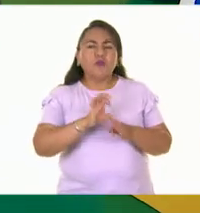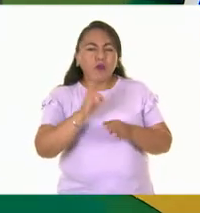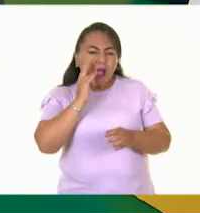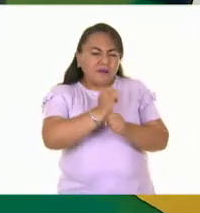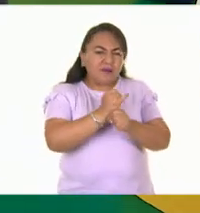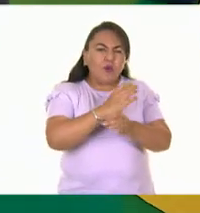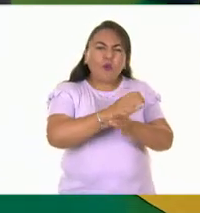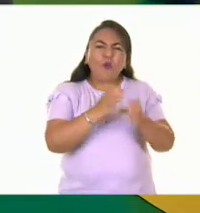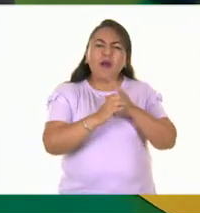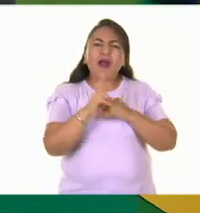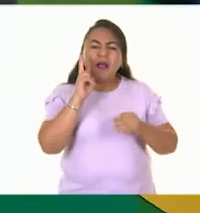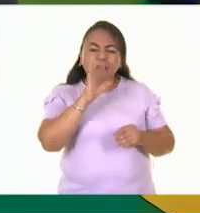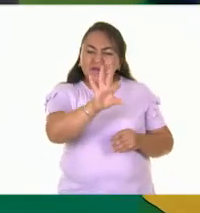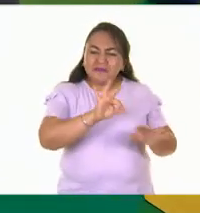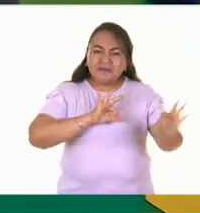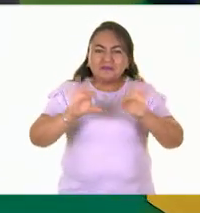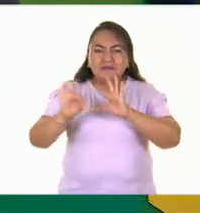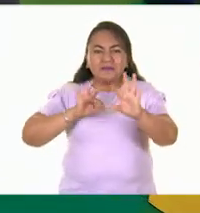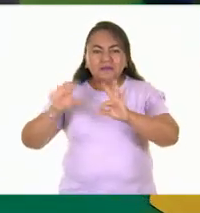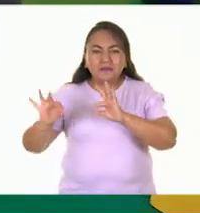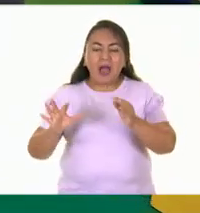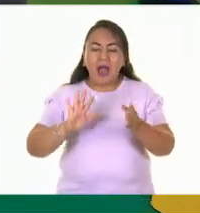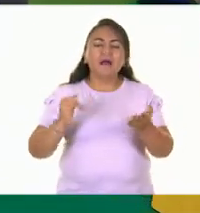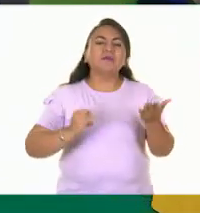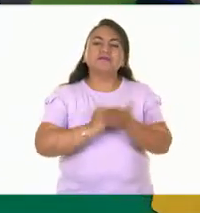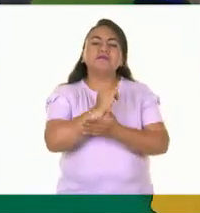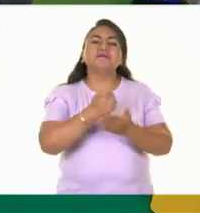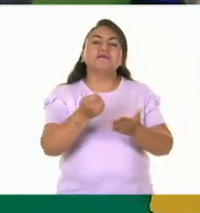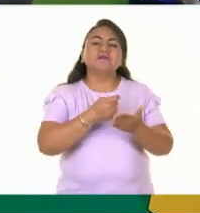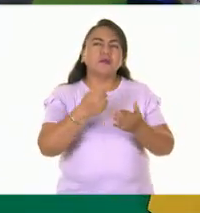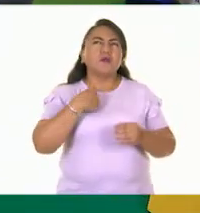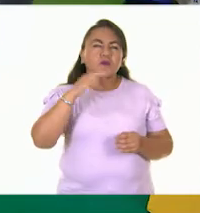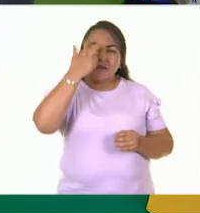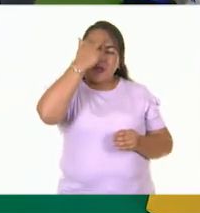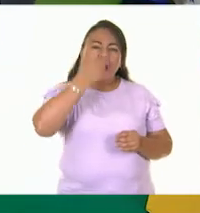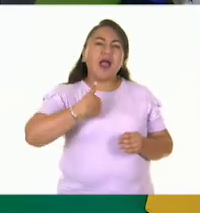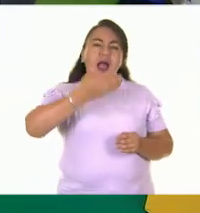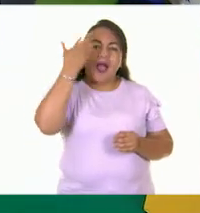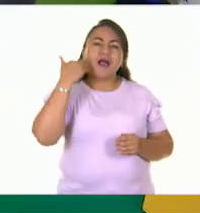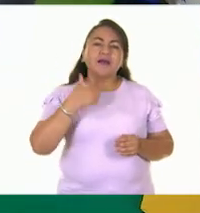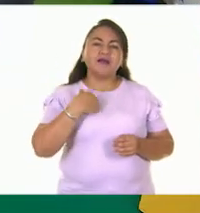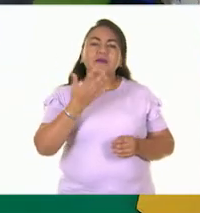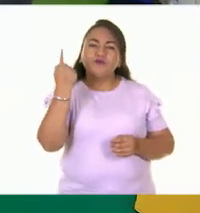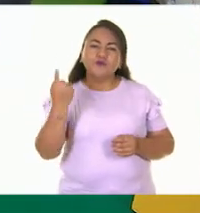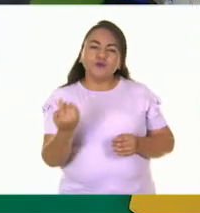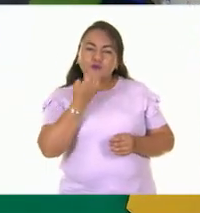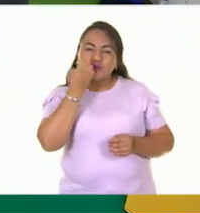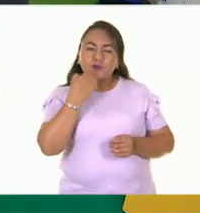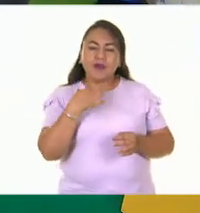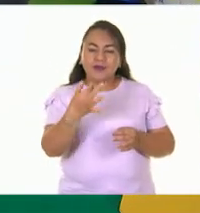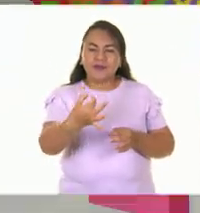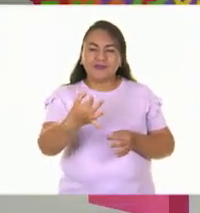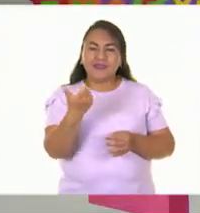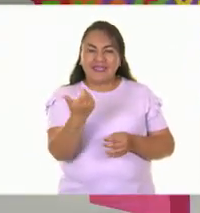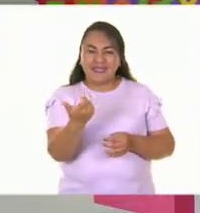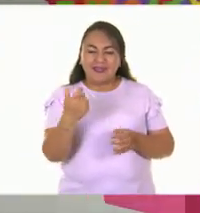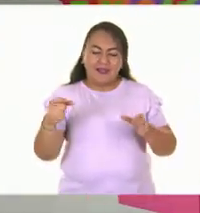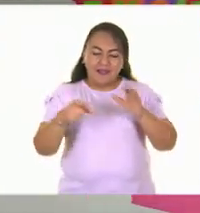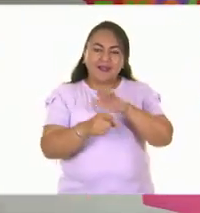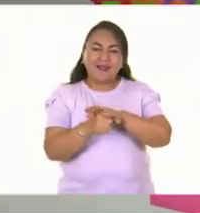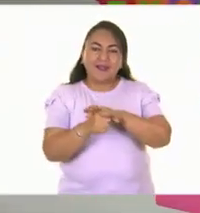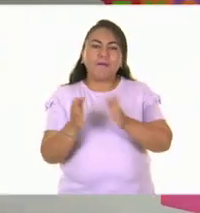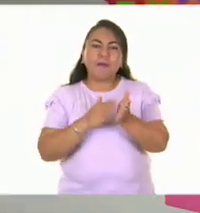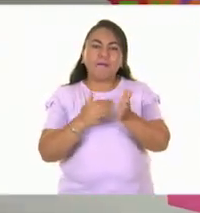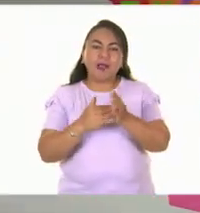averiguar cuáles son las texturas que tú quieres para tu muestrario. Yo recuerdo haber hecho esto de las monedas cuando era niña, jugaba con ellas y así hacía mi